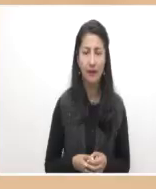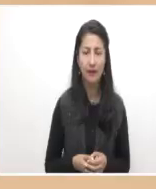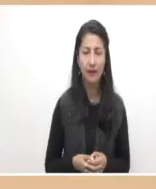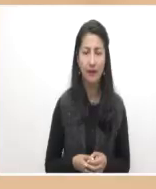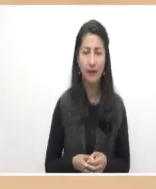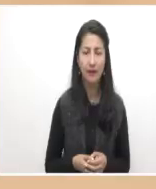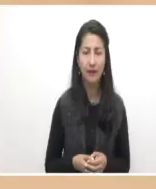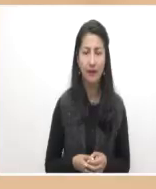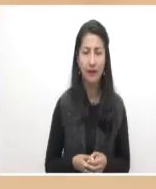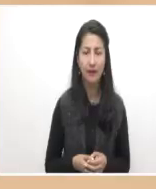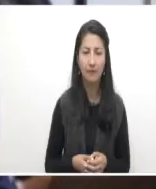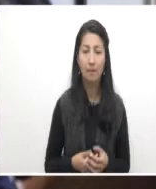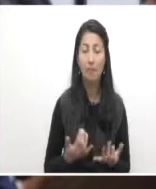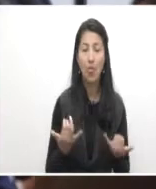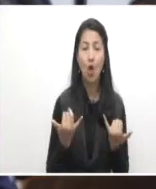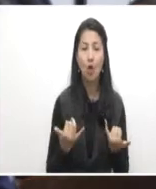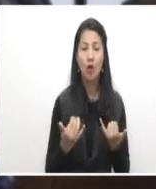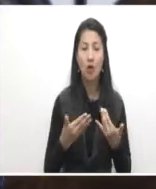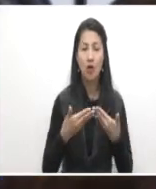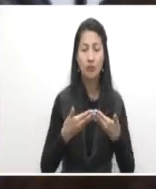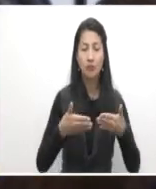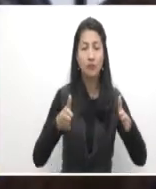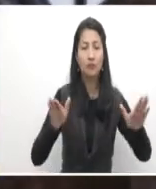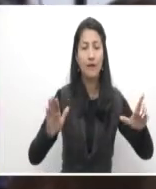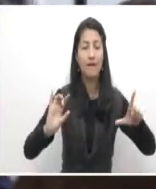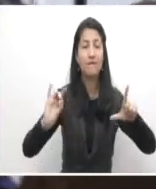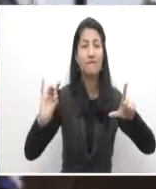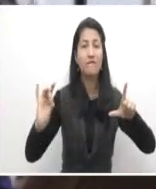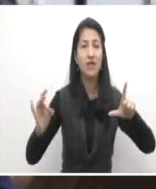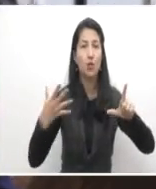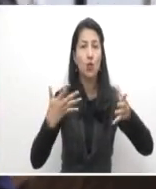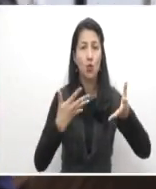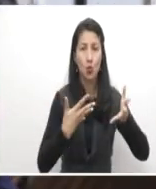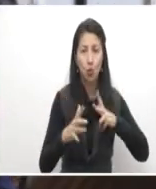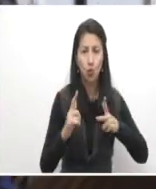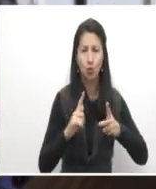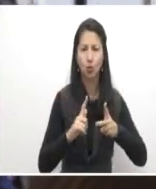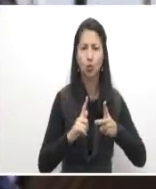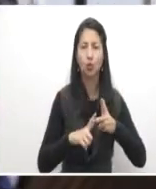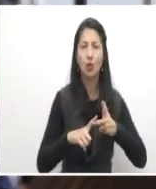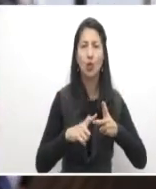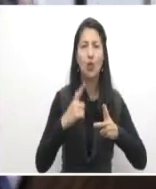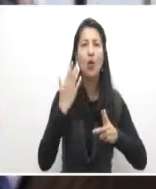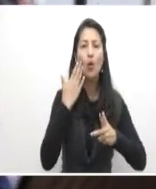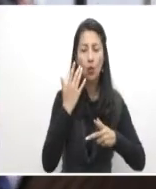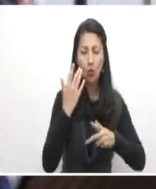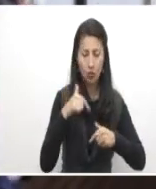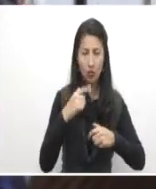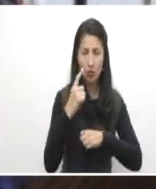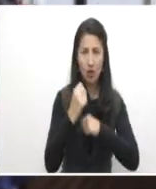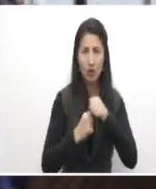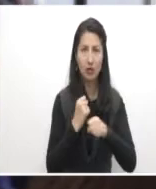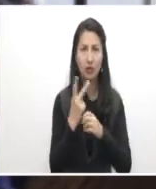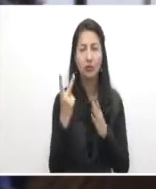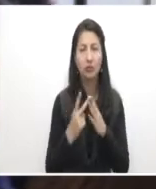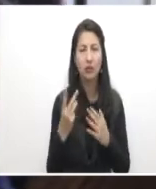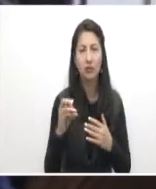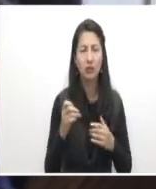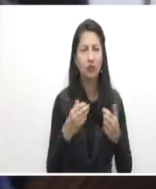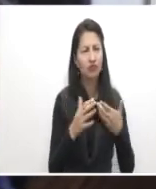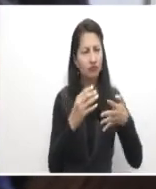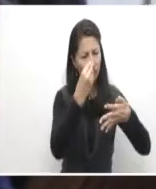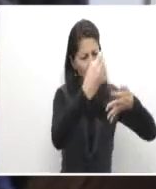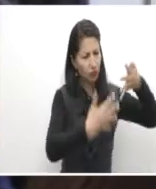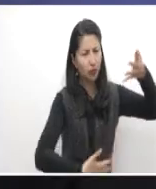Estamos haciendo el lanzamiento de la primera oferta virtual y a distancia para el año 2018, donde estamos ofertando